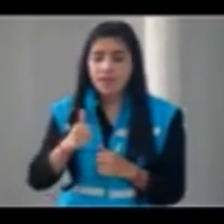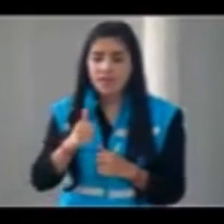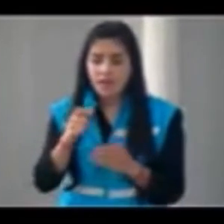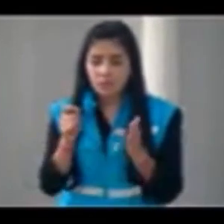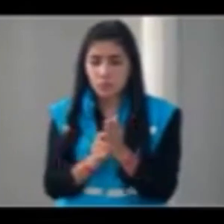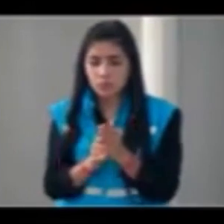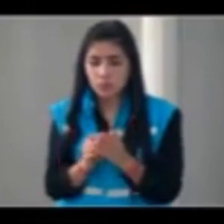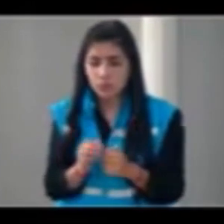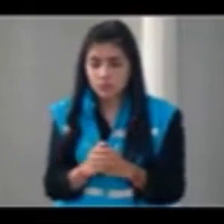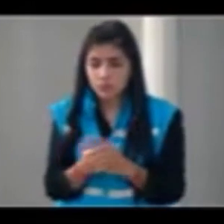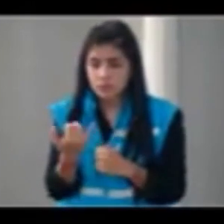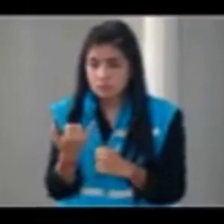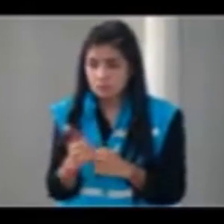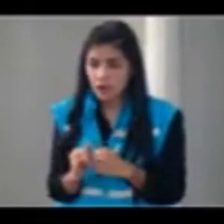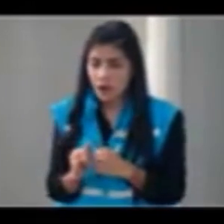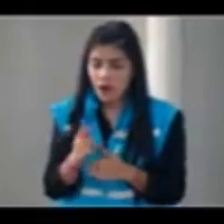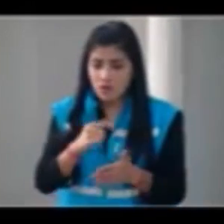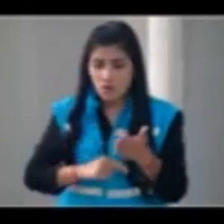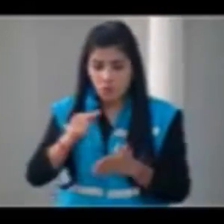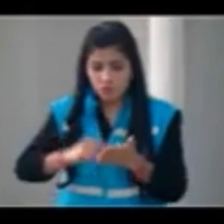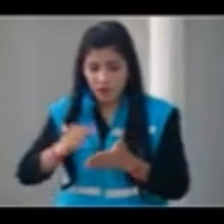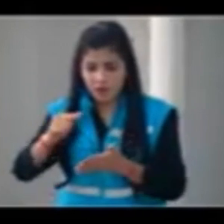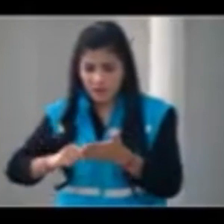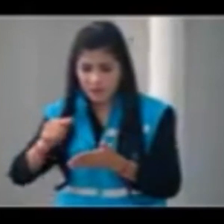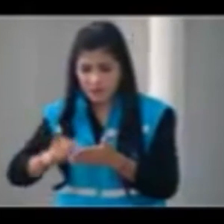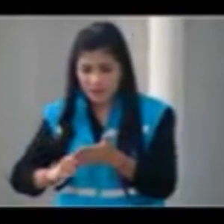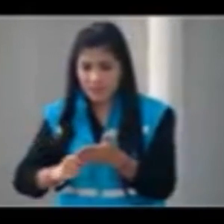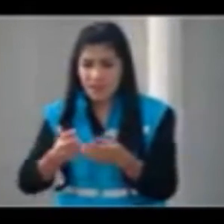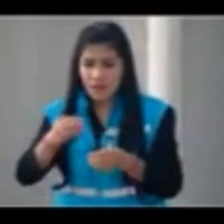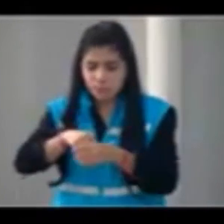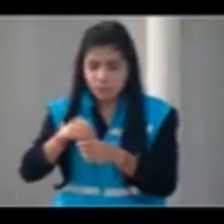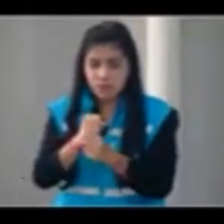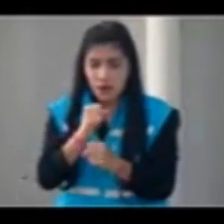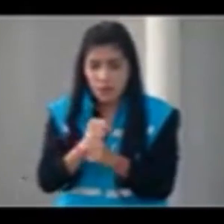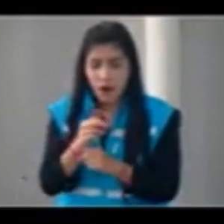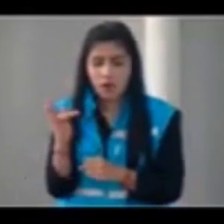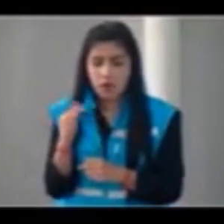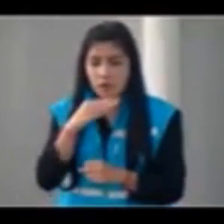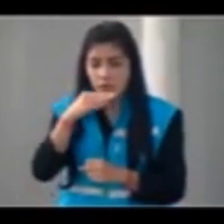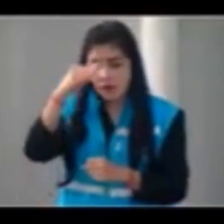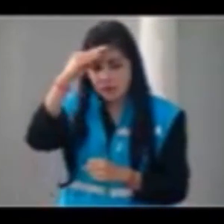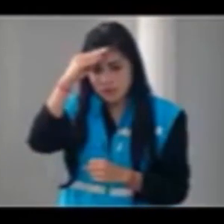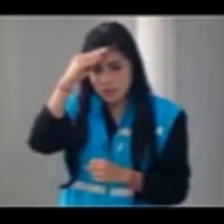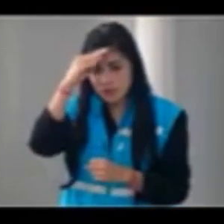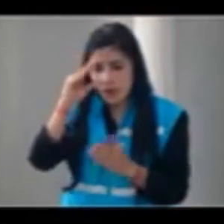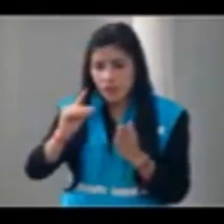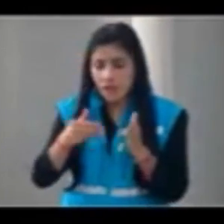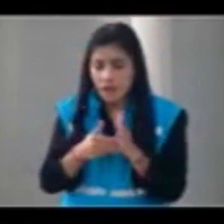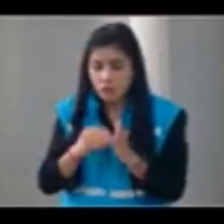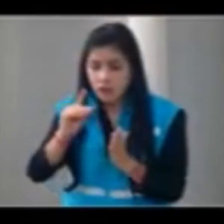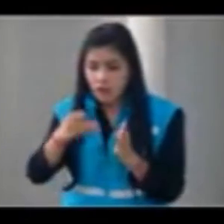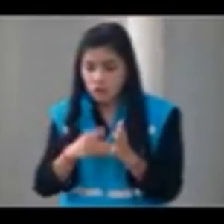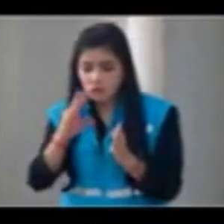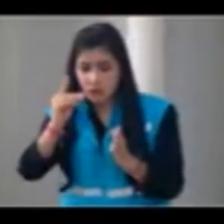sociales se ha denunciado como algunos contratistas o funcionarios del canal no se sabe con qué certeza han intimidado con mensajes violentos a los